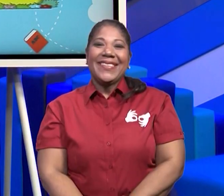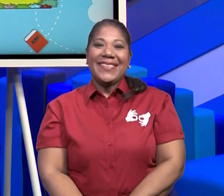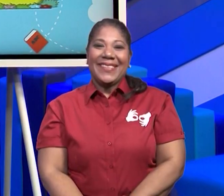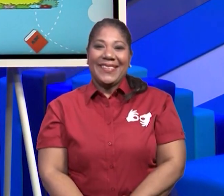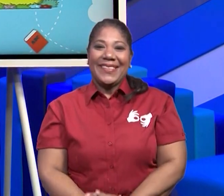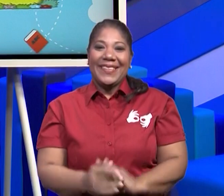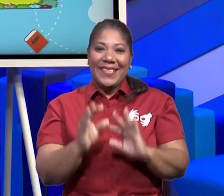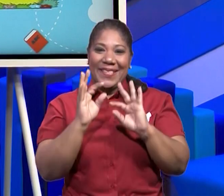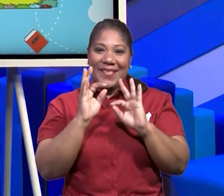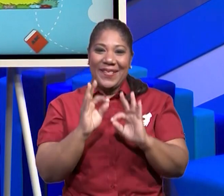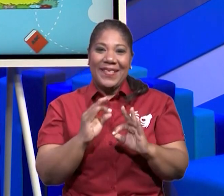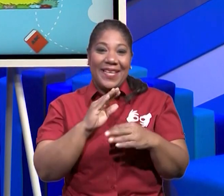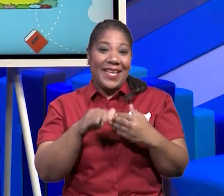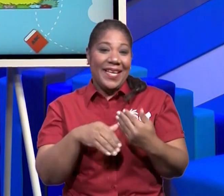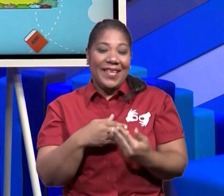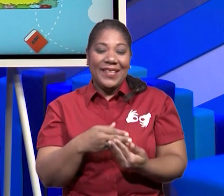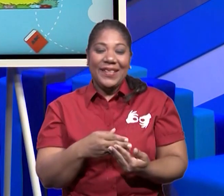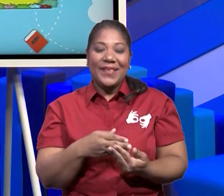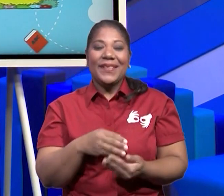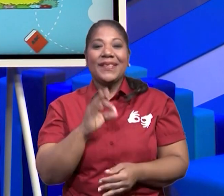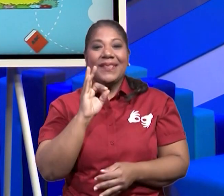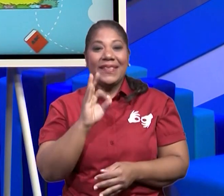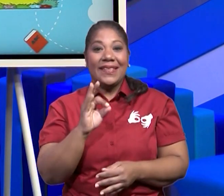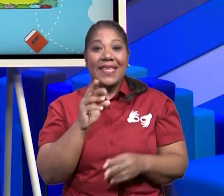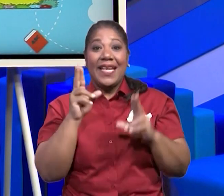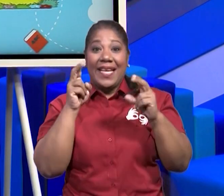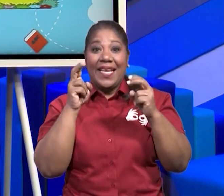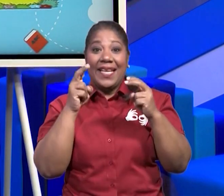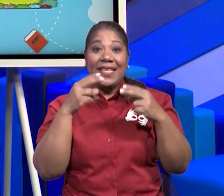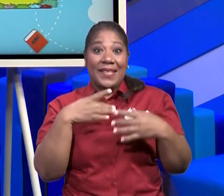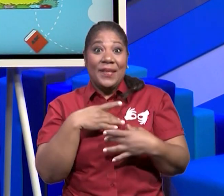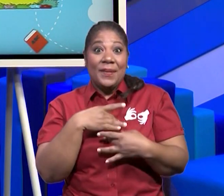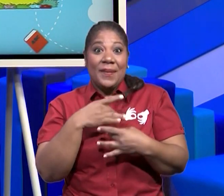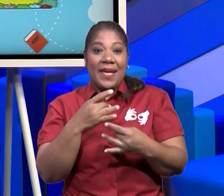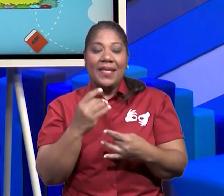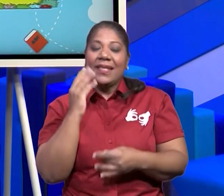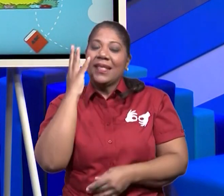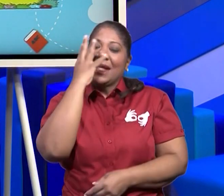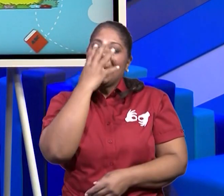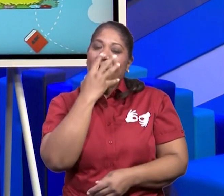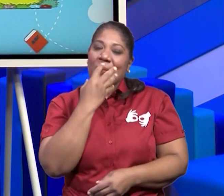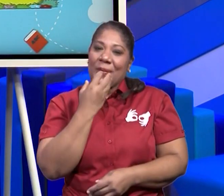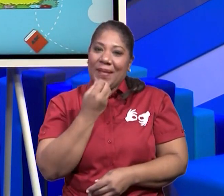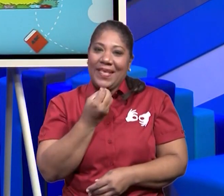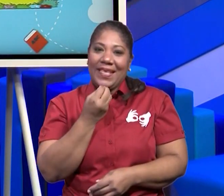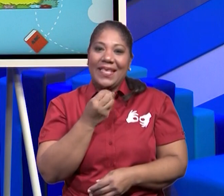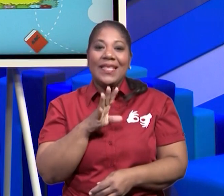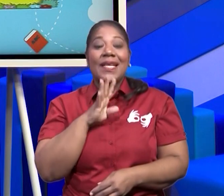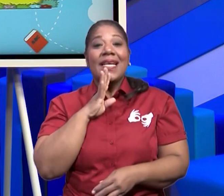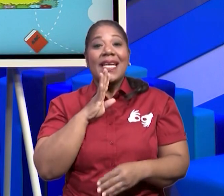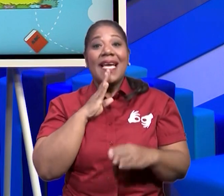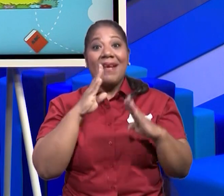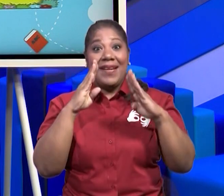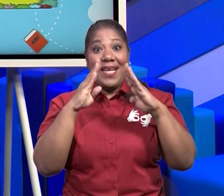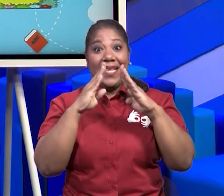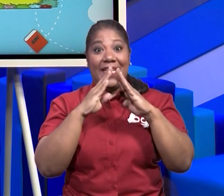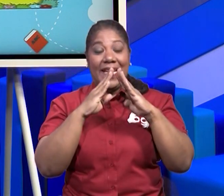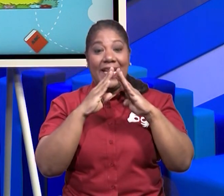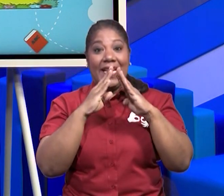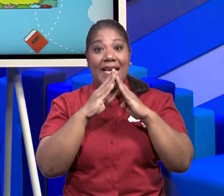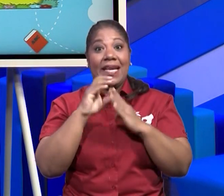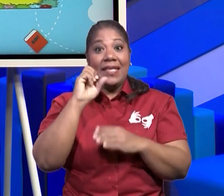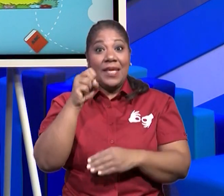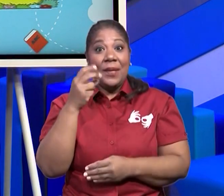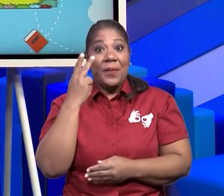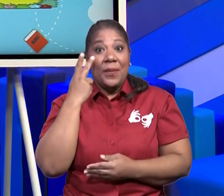Muy bien chicos, hoy vamos a dar un tema muy interesante, un tema muy bonito y que habla de la vivienda. Observamos en